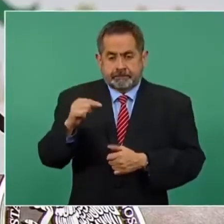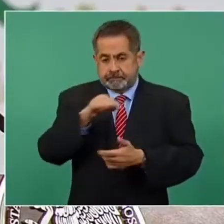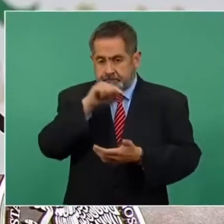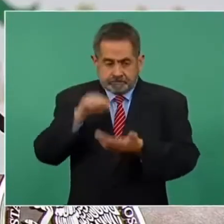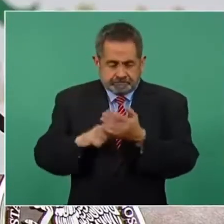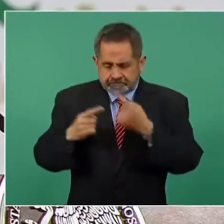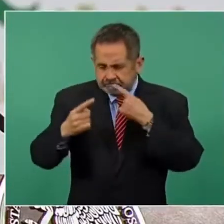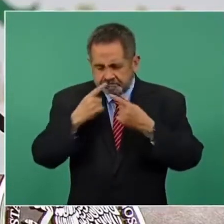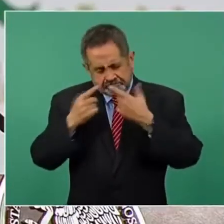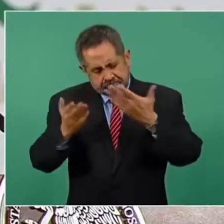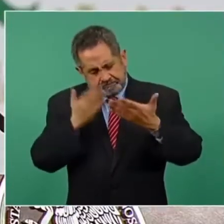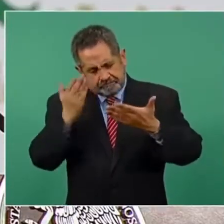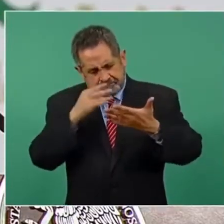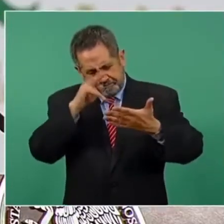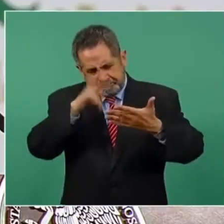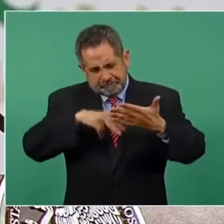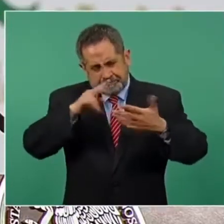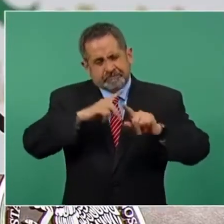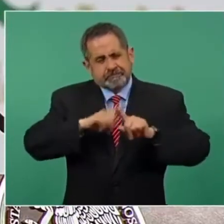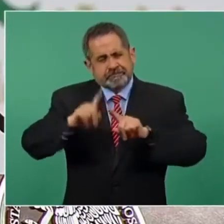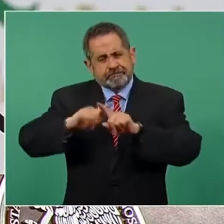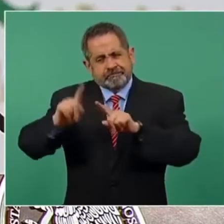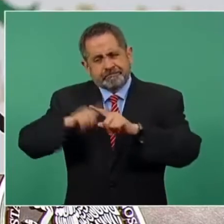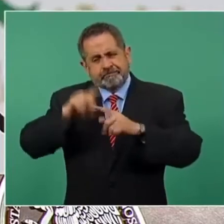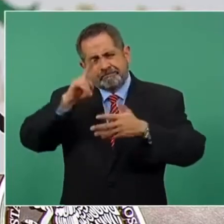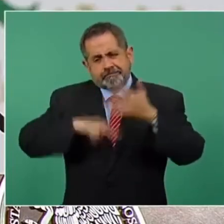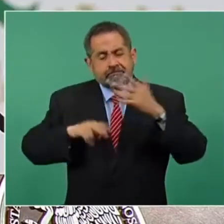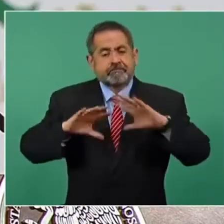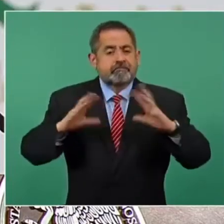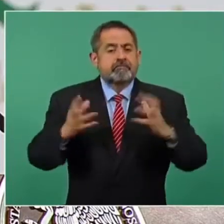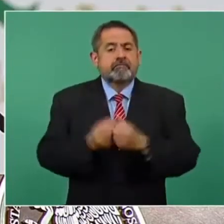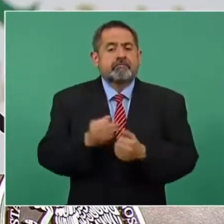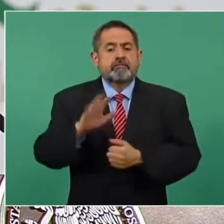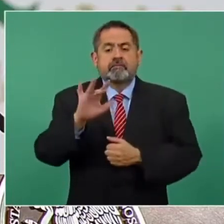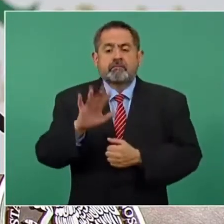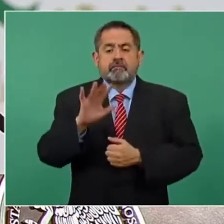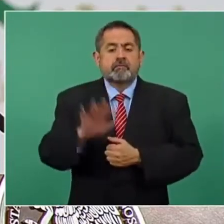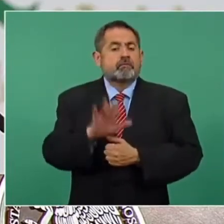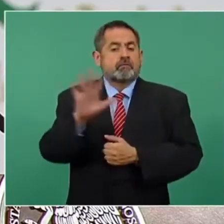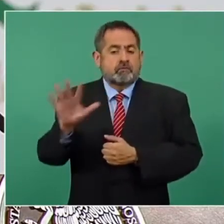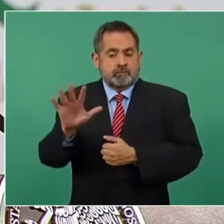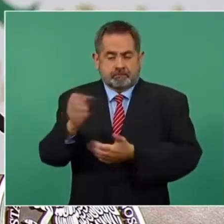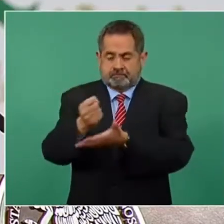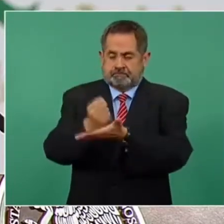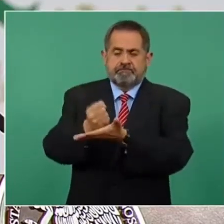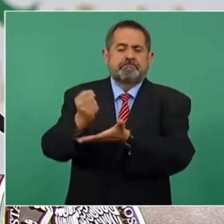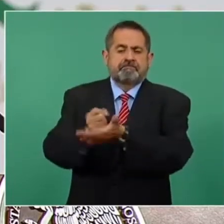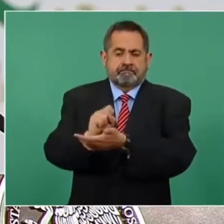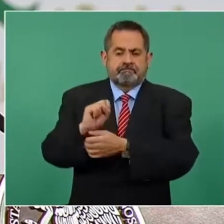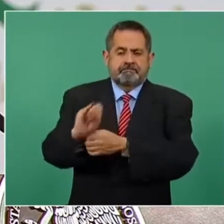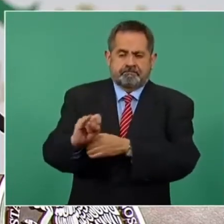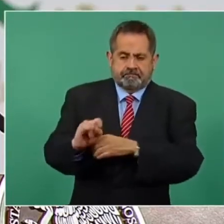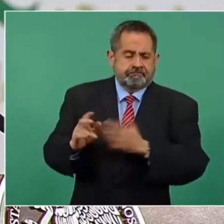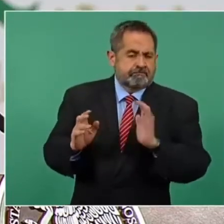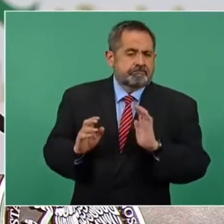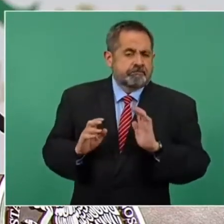analizamos distintos casos, se aprobaron 55 casos nuevos